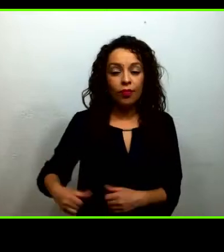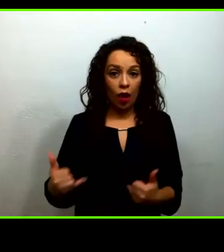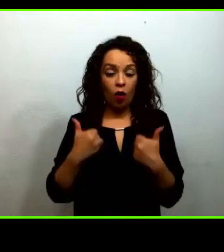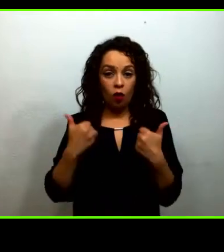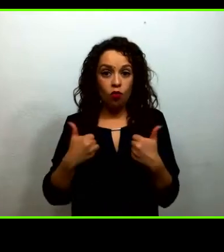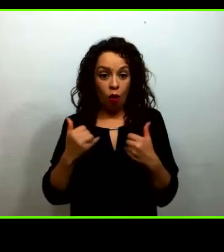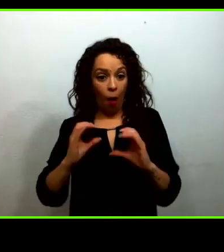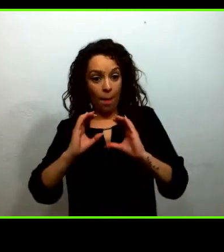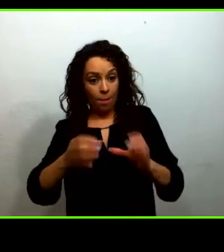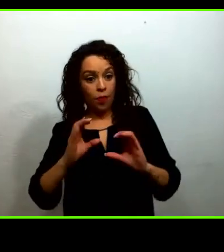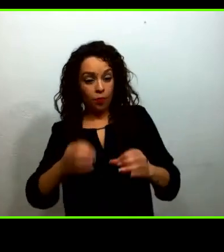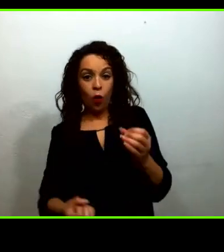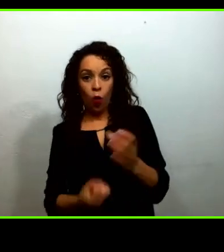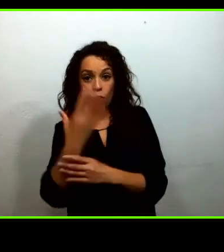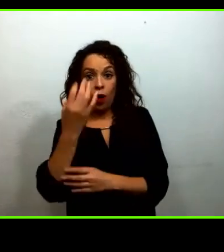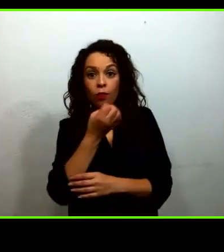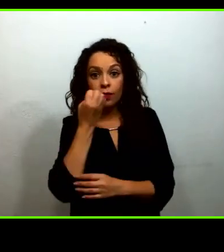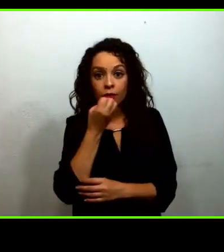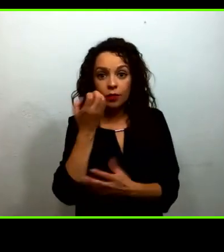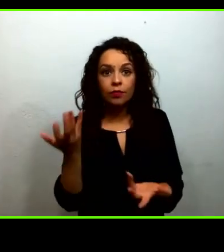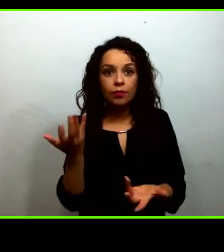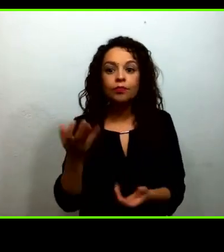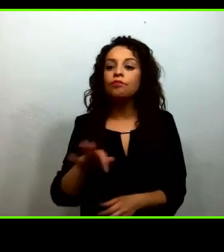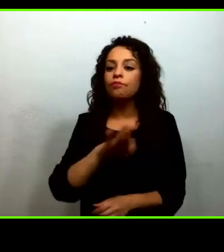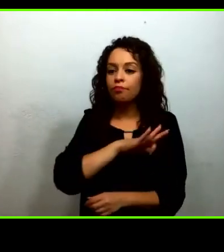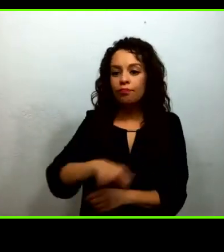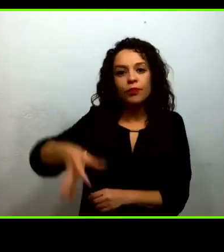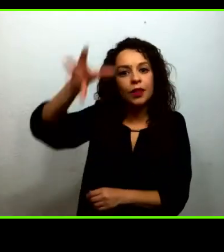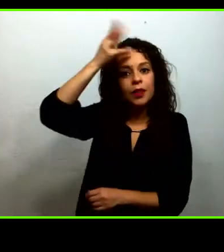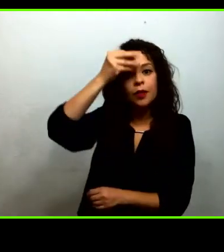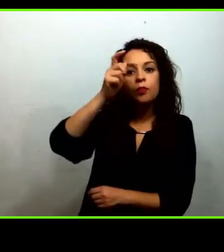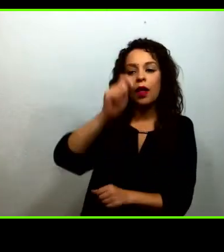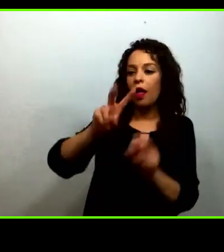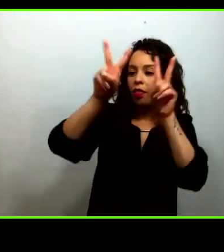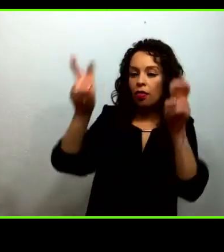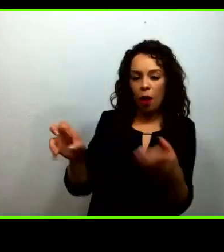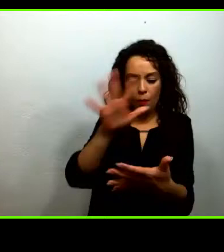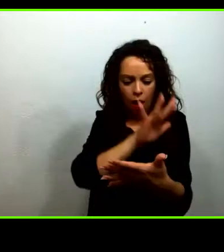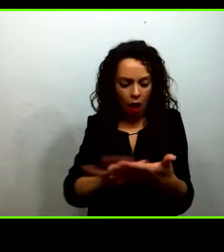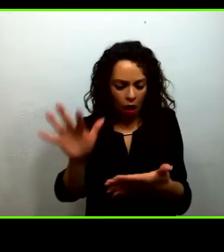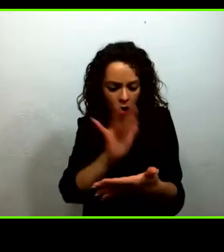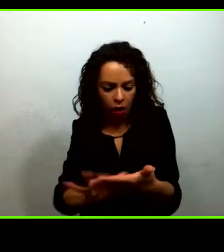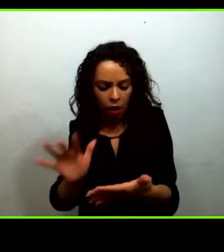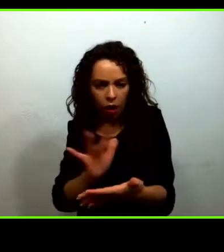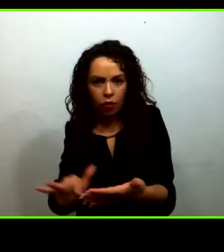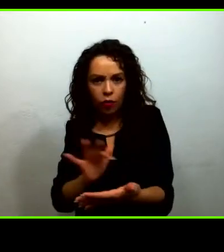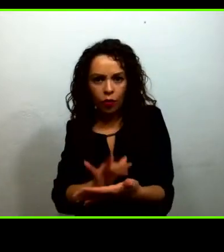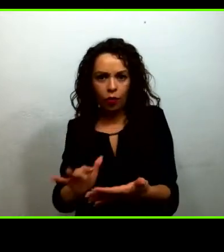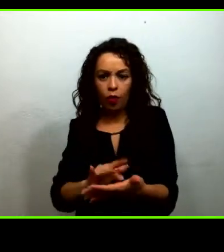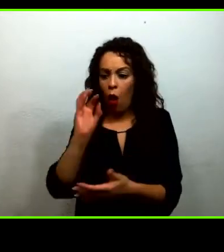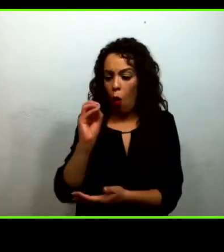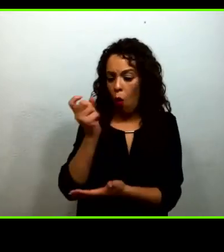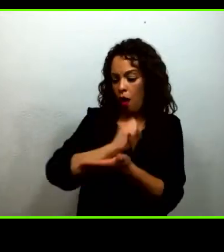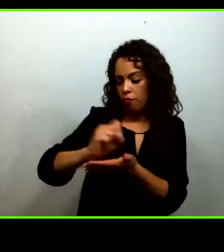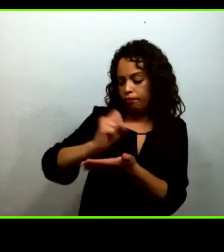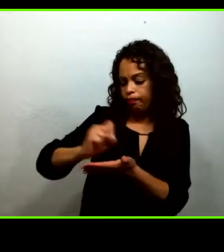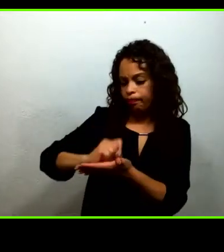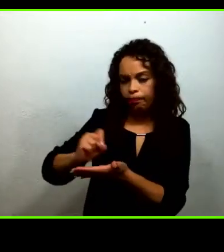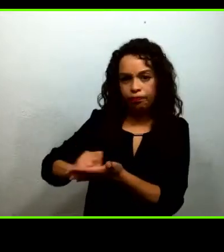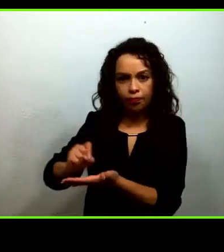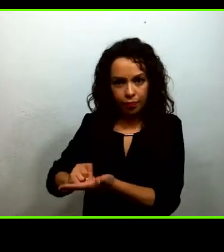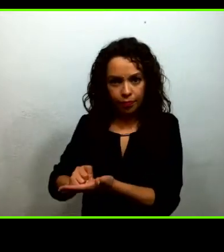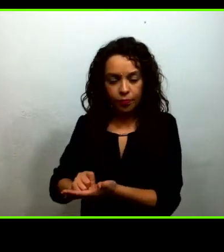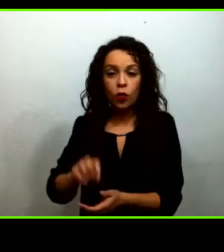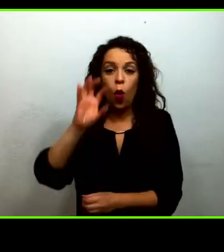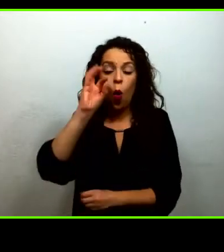solventar aspectos de lectura y escritura o la Escuela de Ciencias donde también están, de Ciencias de la